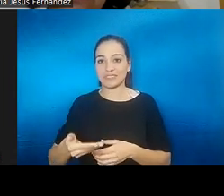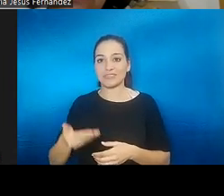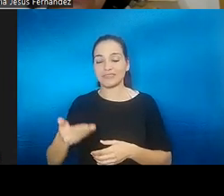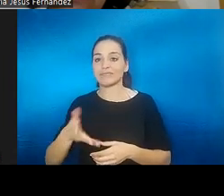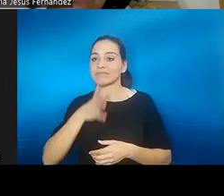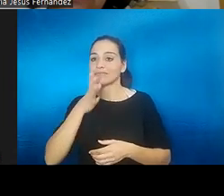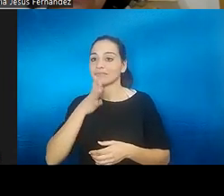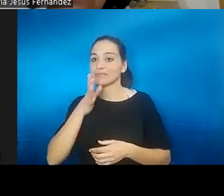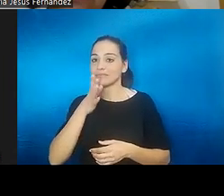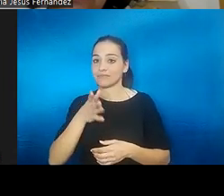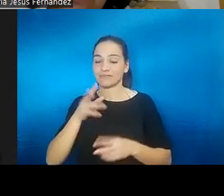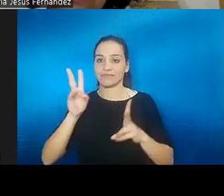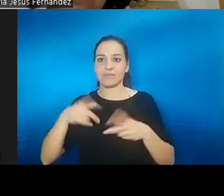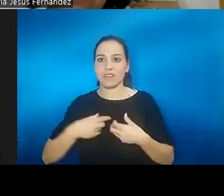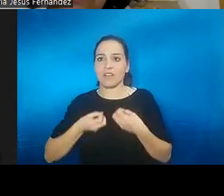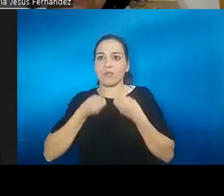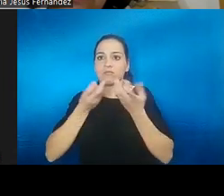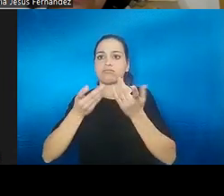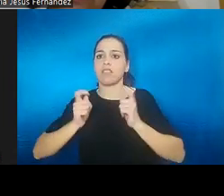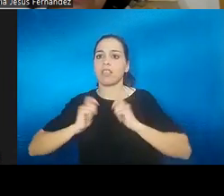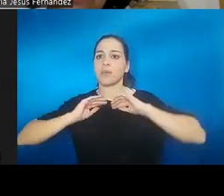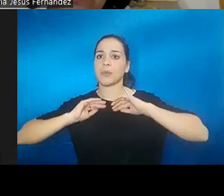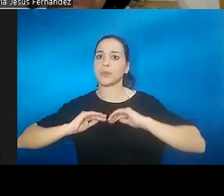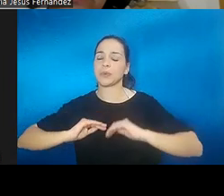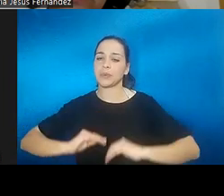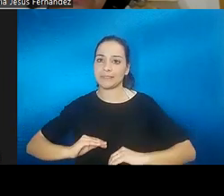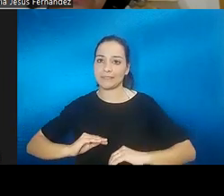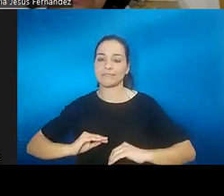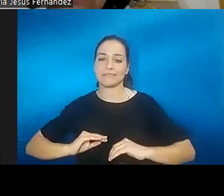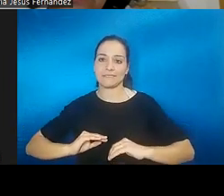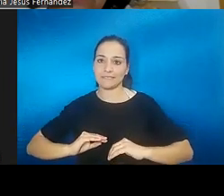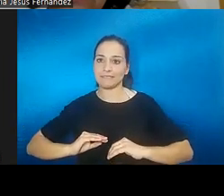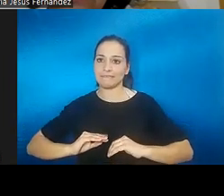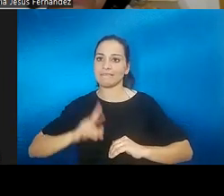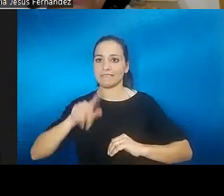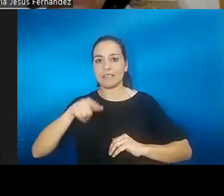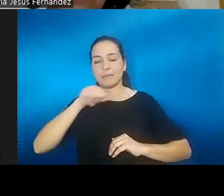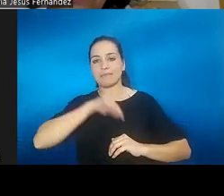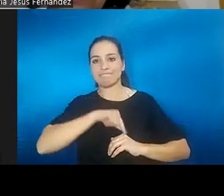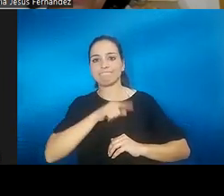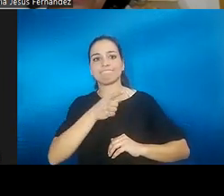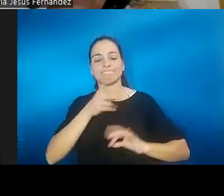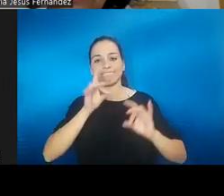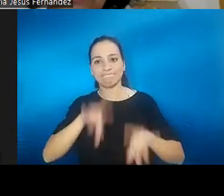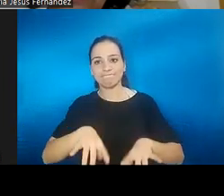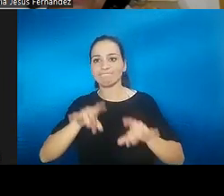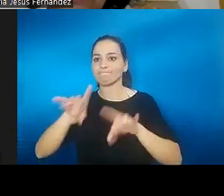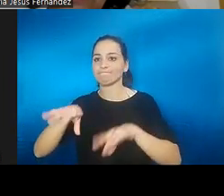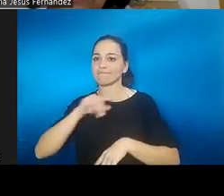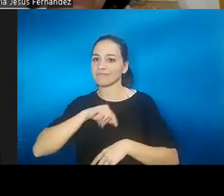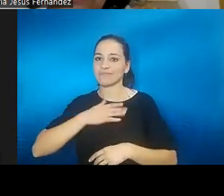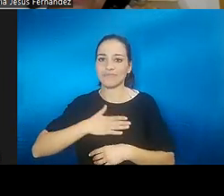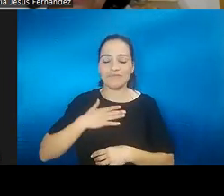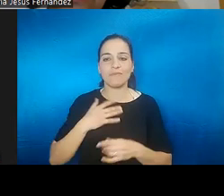el desahogo que puede suponer y la conexión con otros, sentirse comprendido,